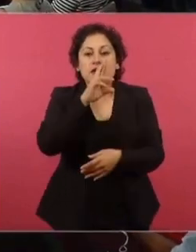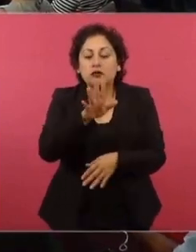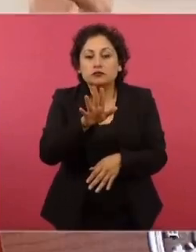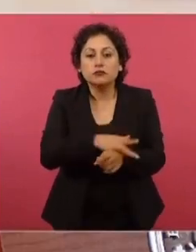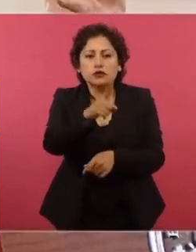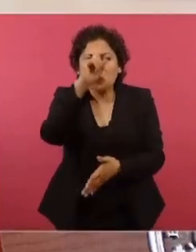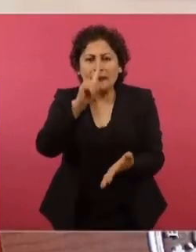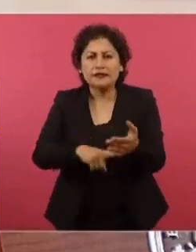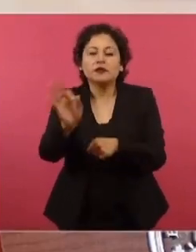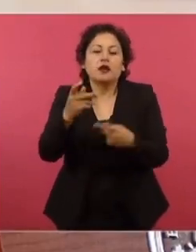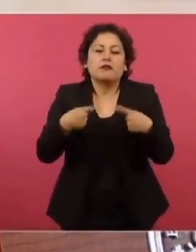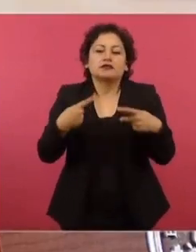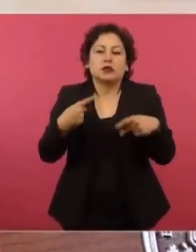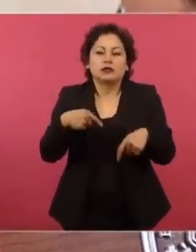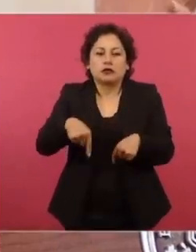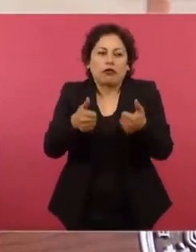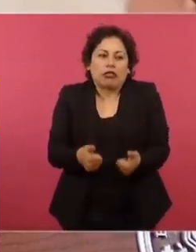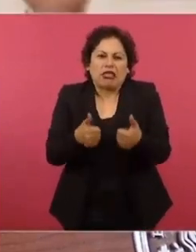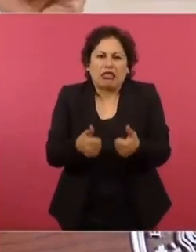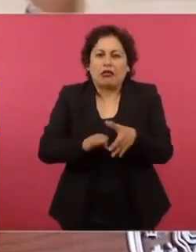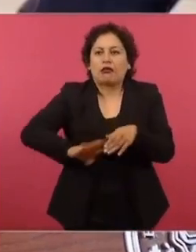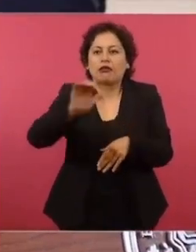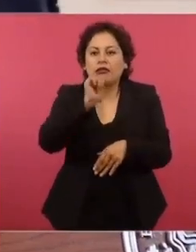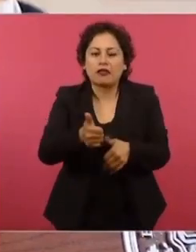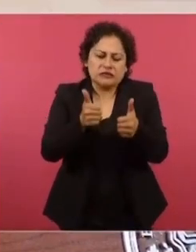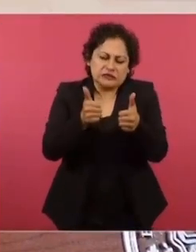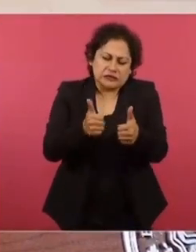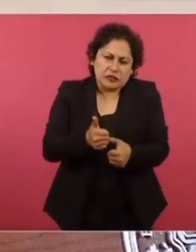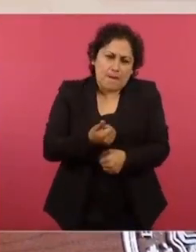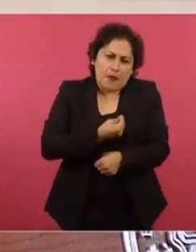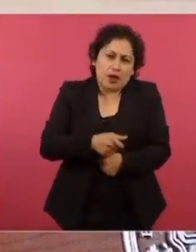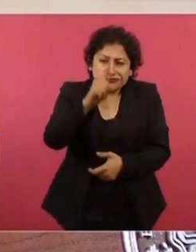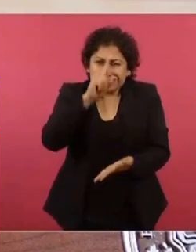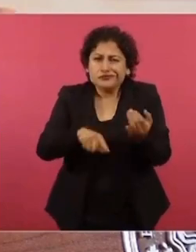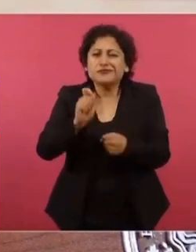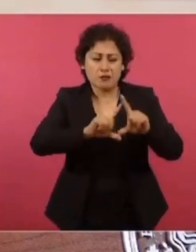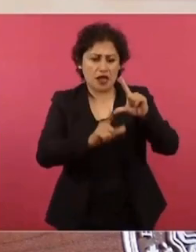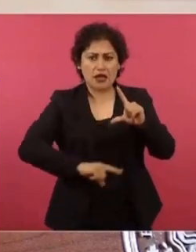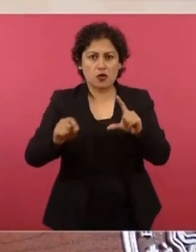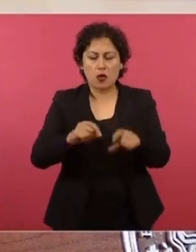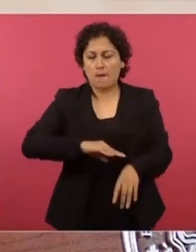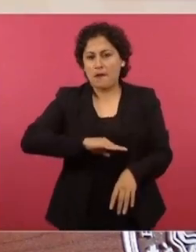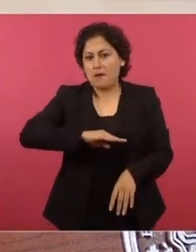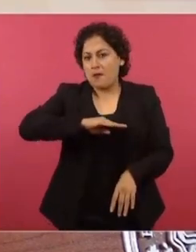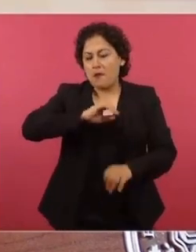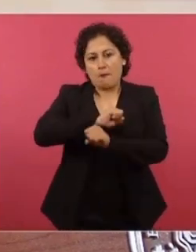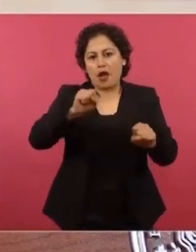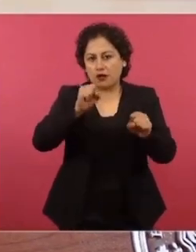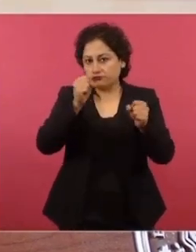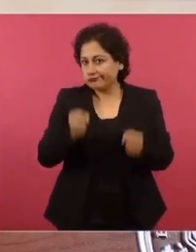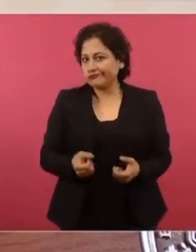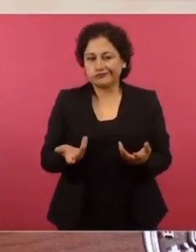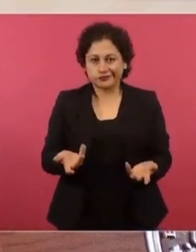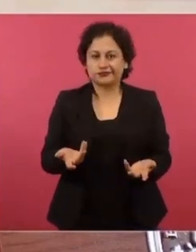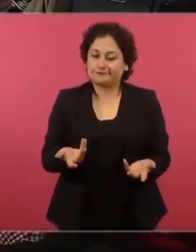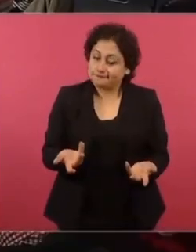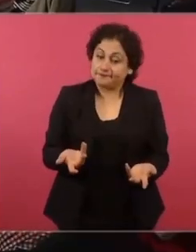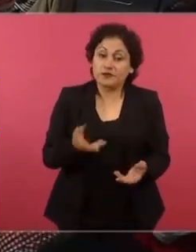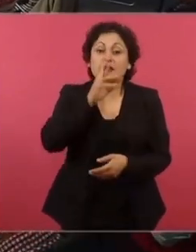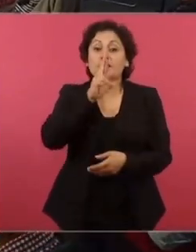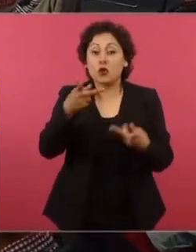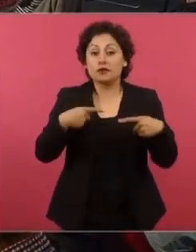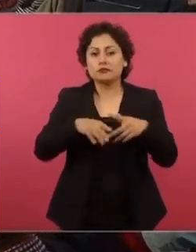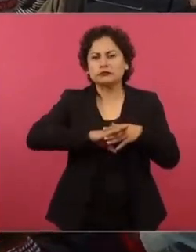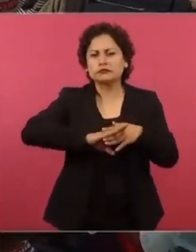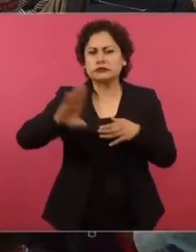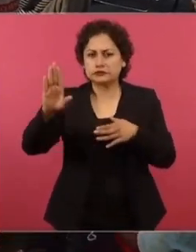hubiese estallado el país. Y de por sí se desató la violencia y se profundizó la crisis económica y bienestar